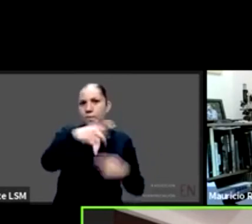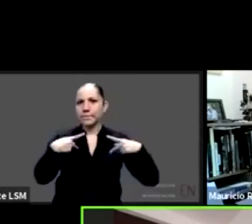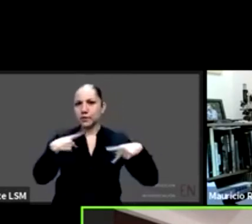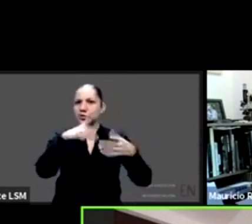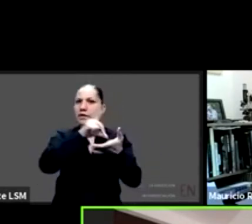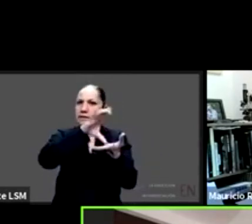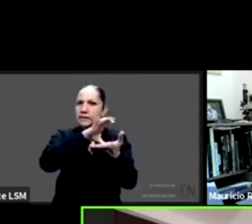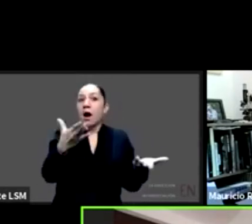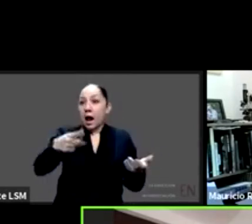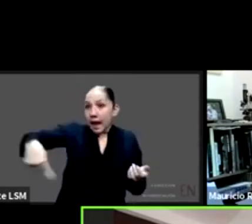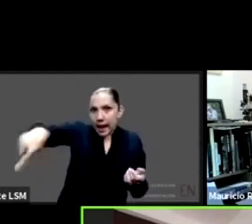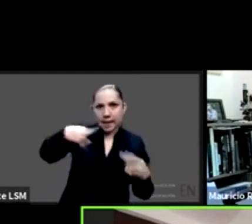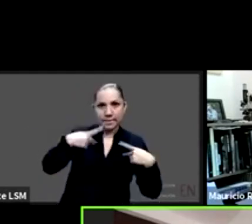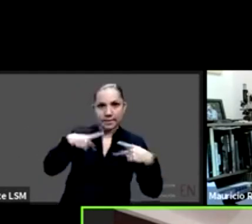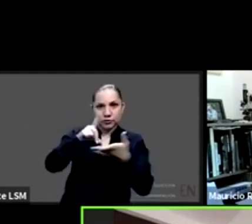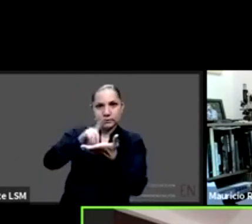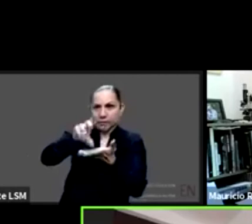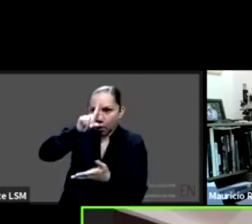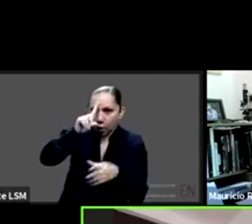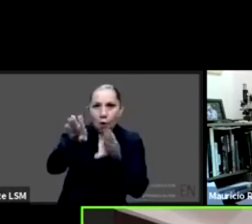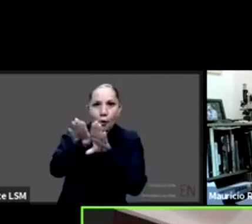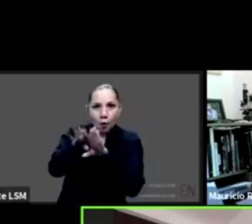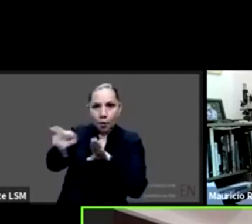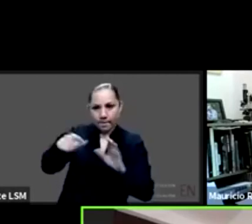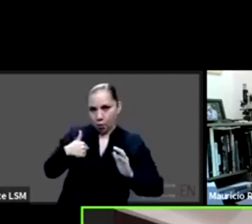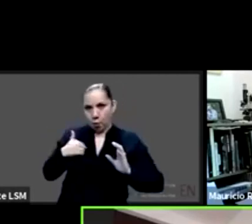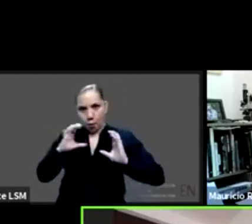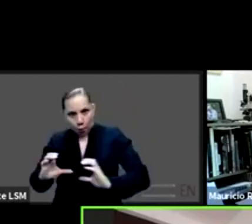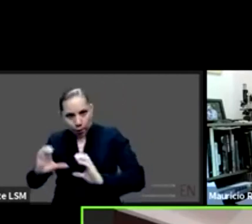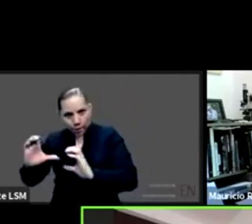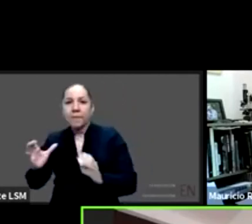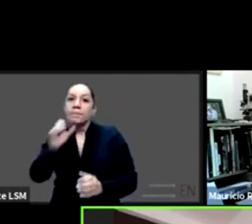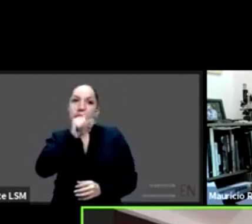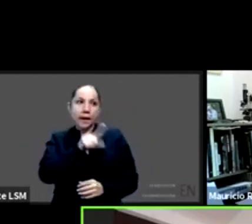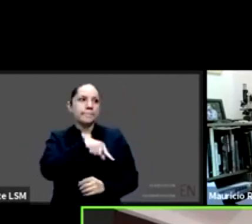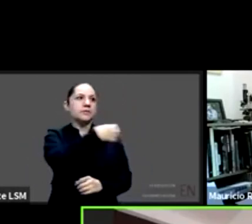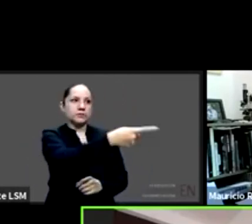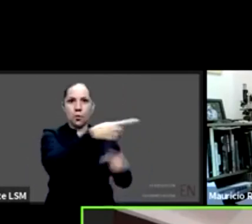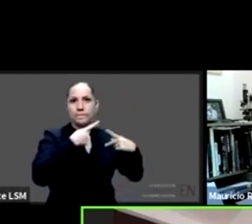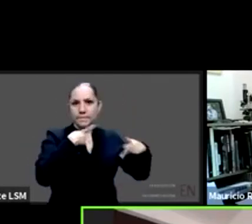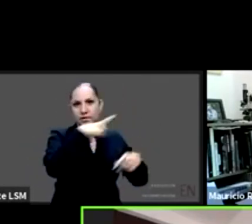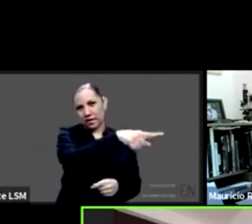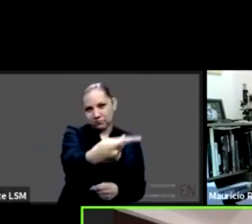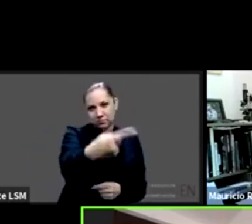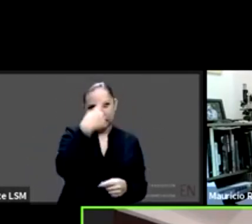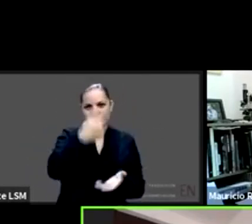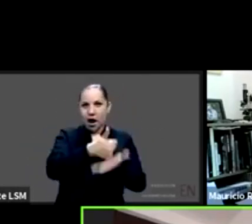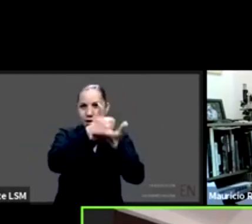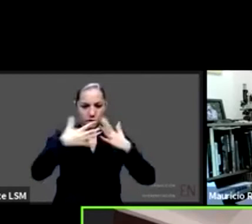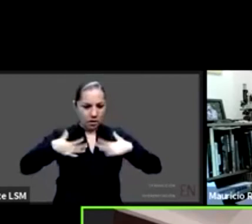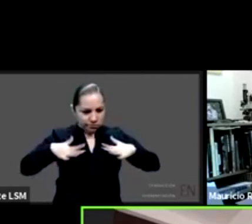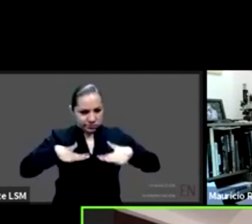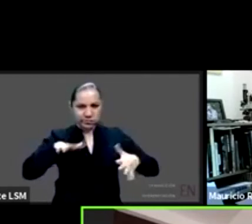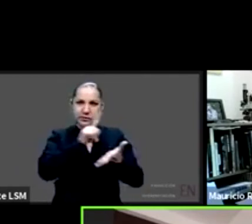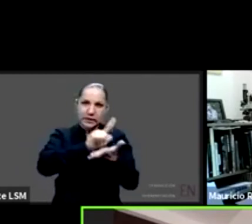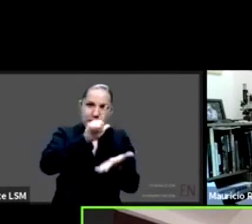necesitan otra persona para garantizar su aseo alimentación medicación traslado ¿no?